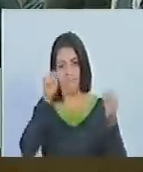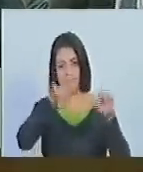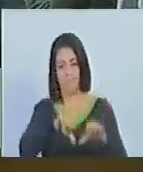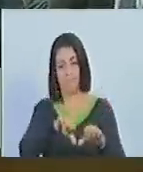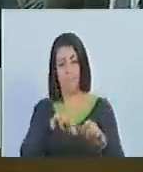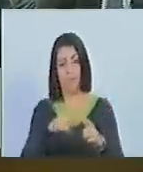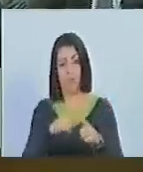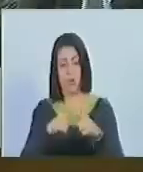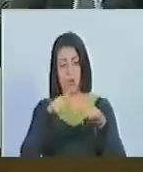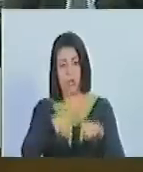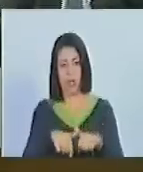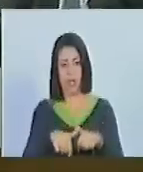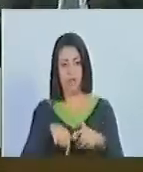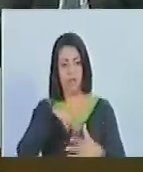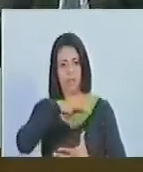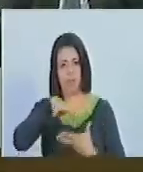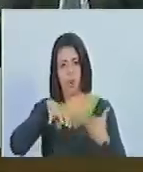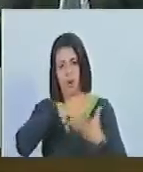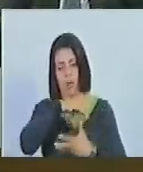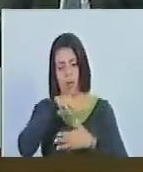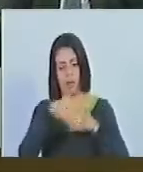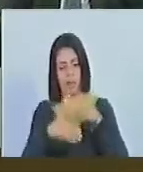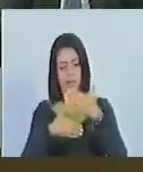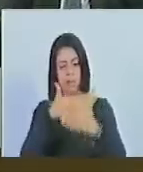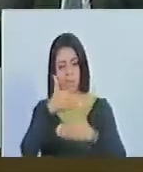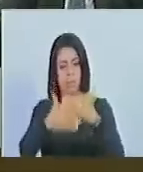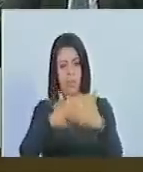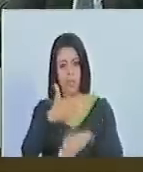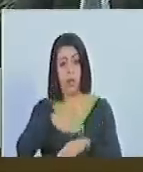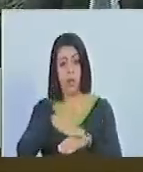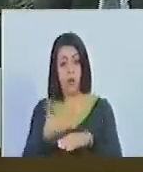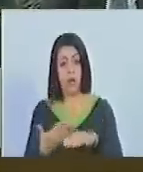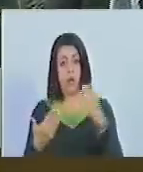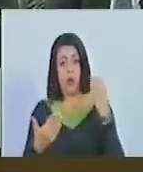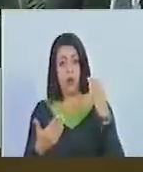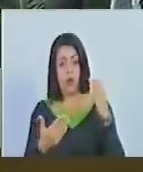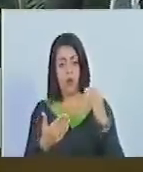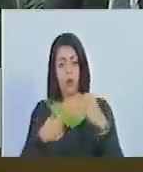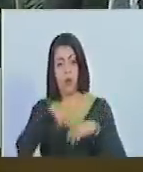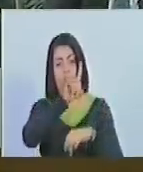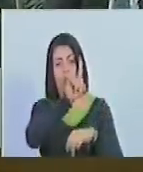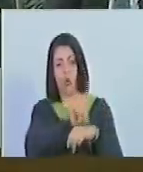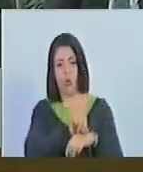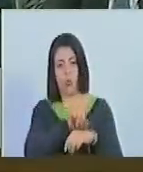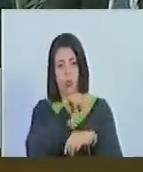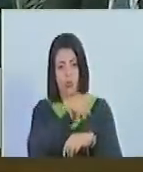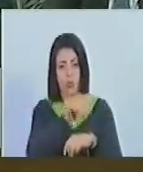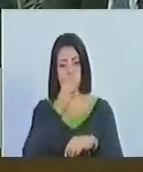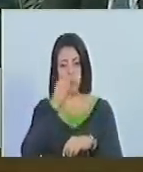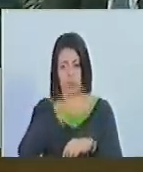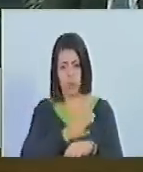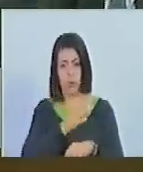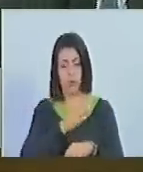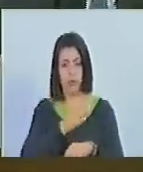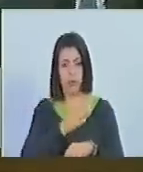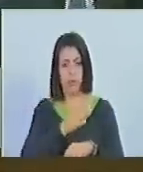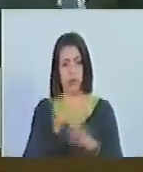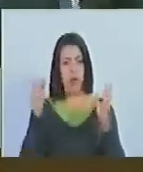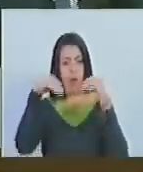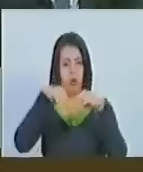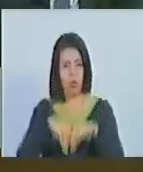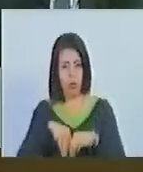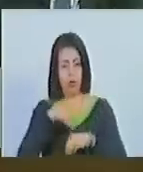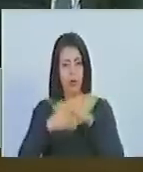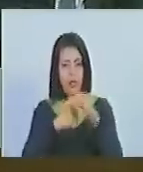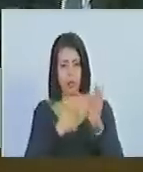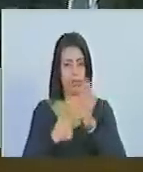lógicamente que las consecuencias se dieron porque solamente Colombia fue la única que ratificó los acuerdos que